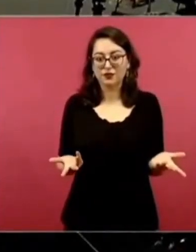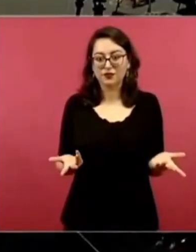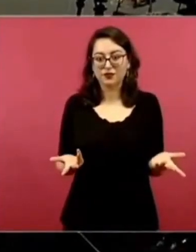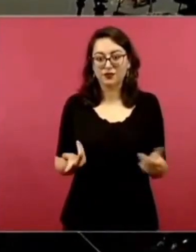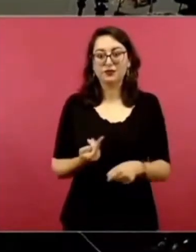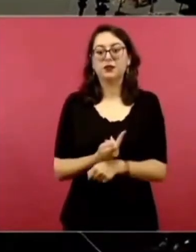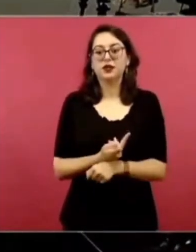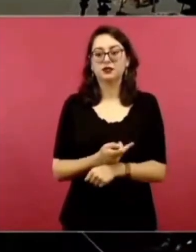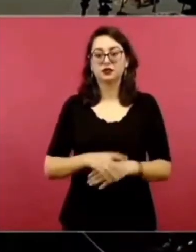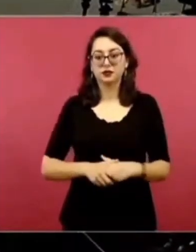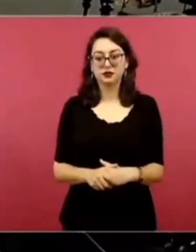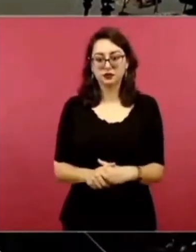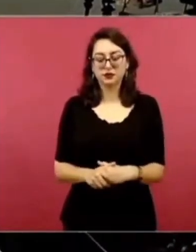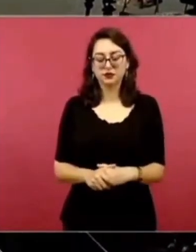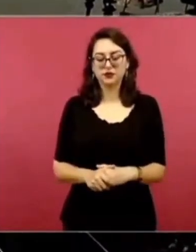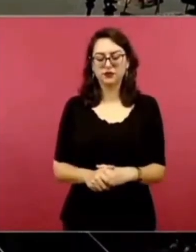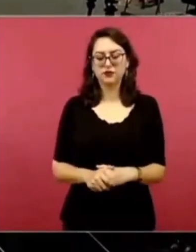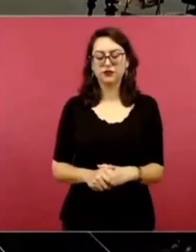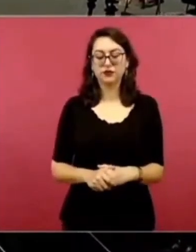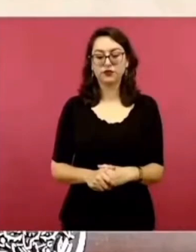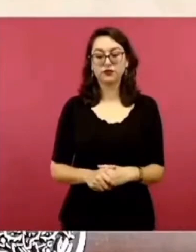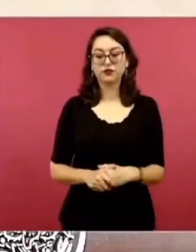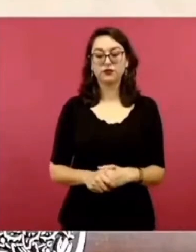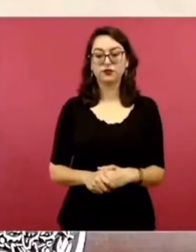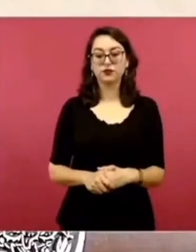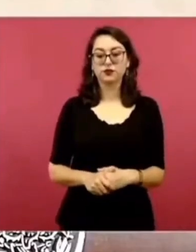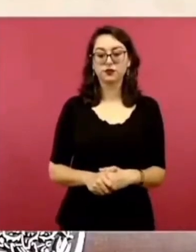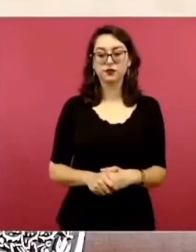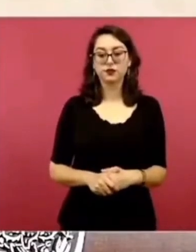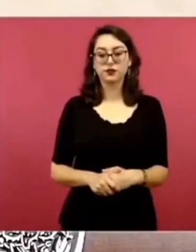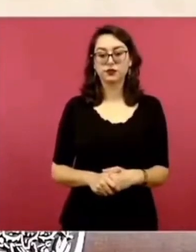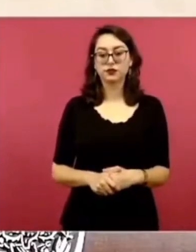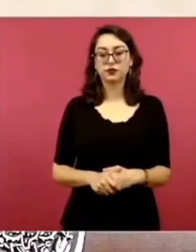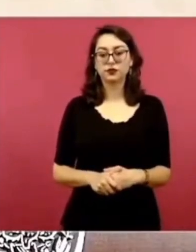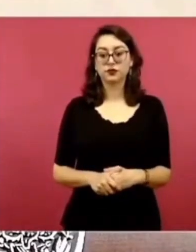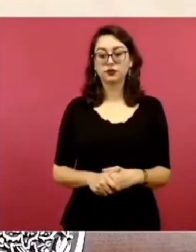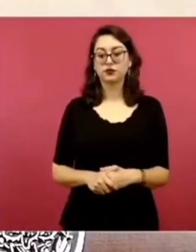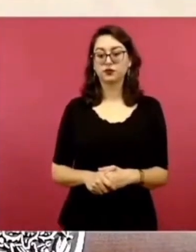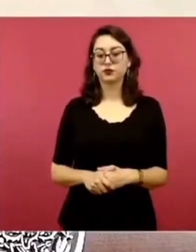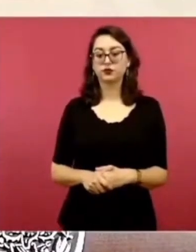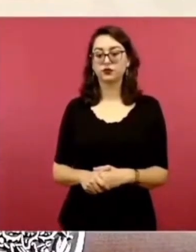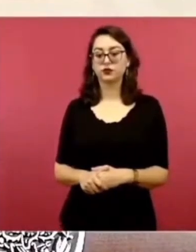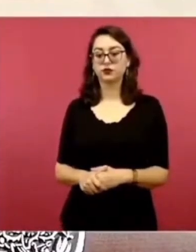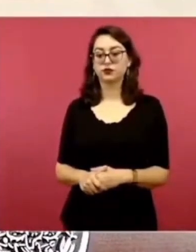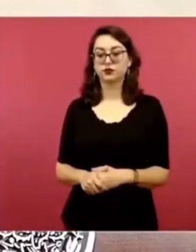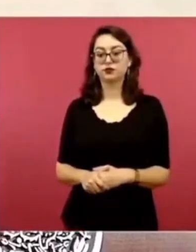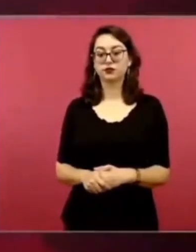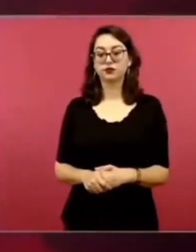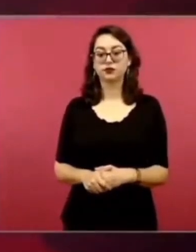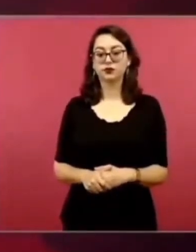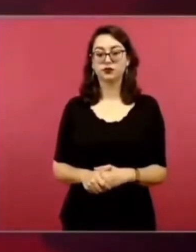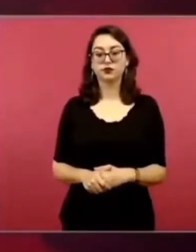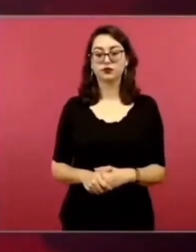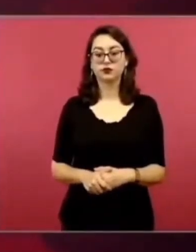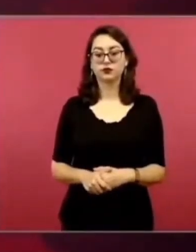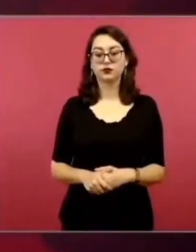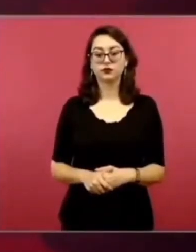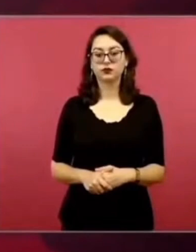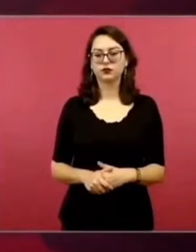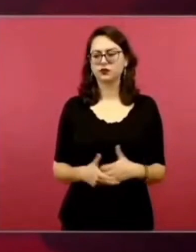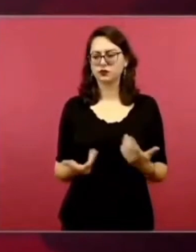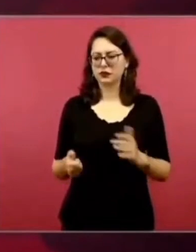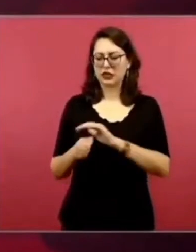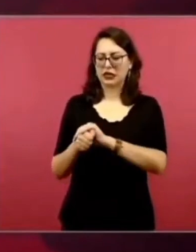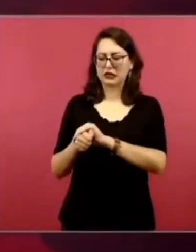avanzando en el propósito de aclarar lo que